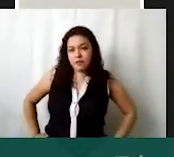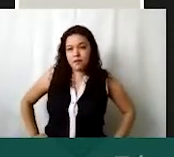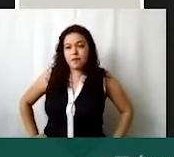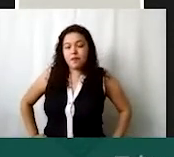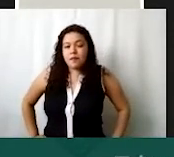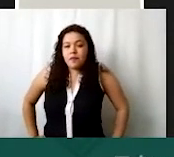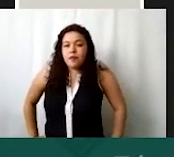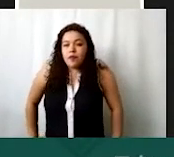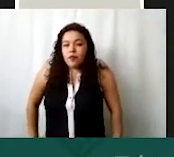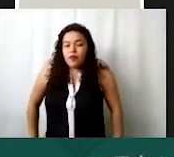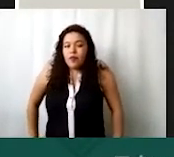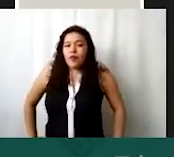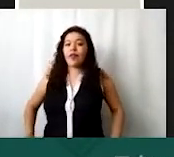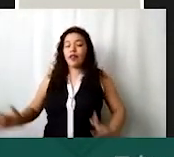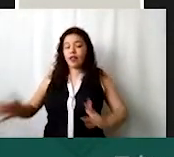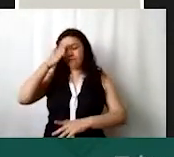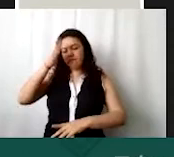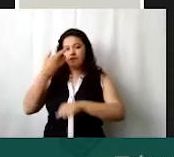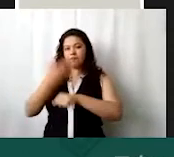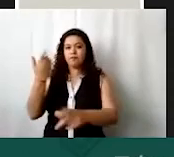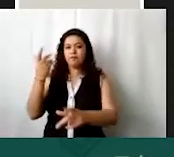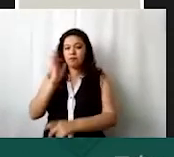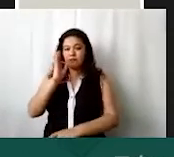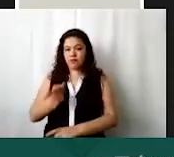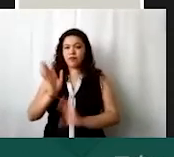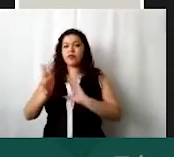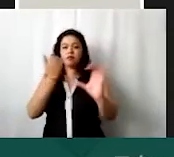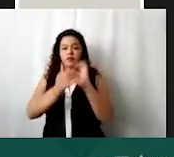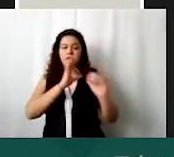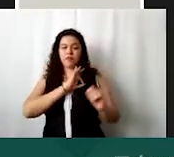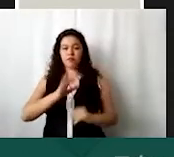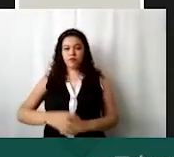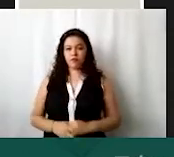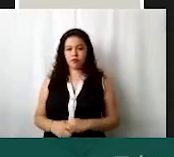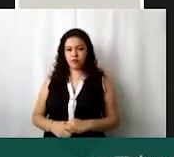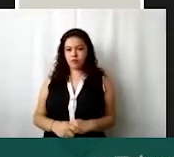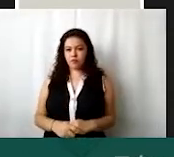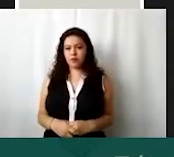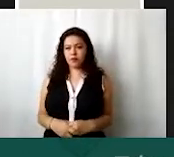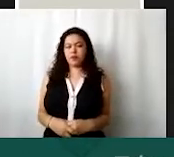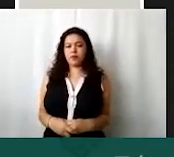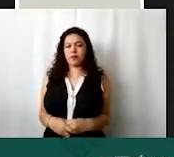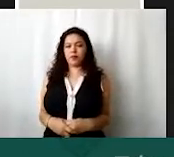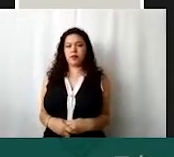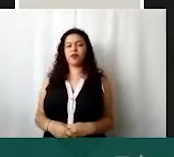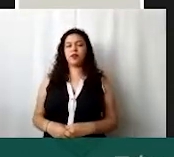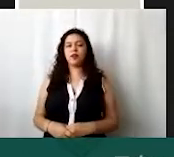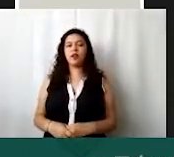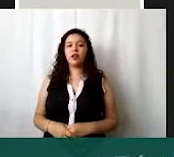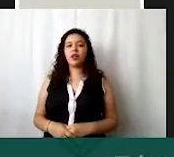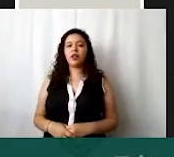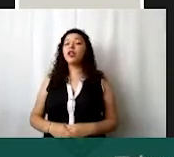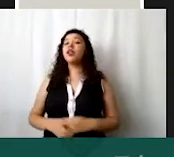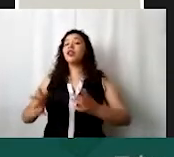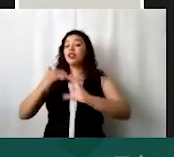tu patronato lo aprobó pues ya lo pueden enviar ¿de acuerdo? entonces una vez que ya se envió